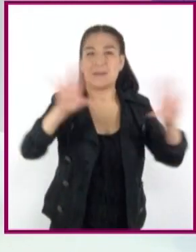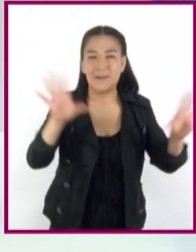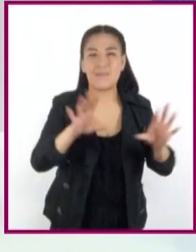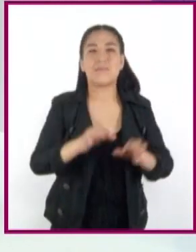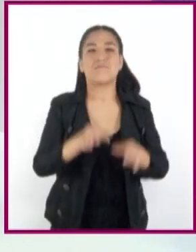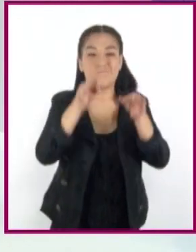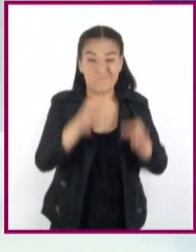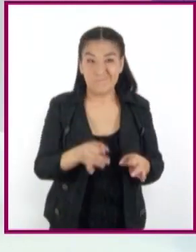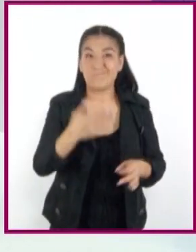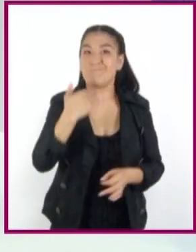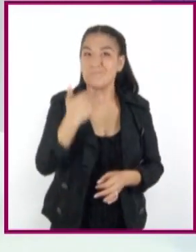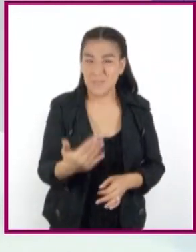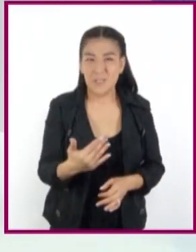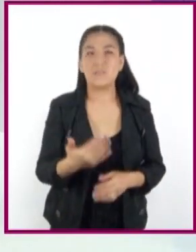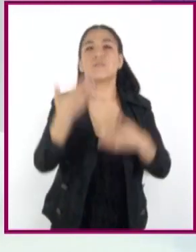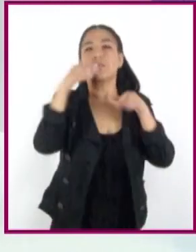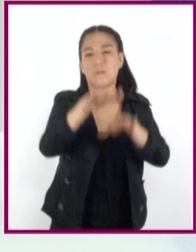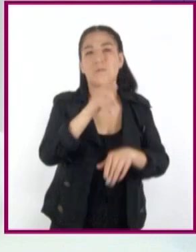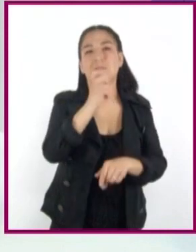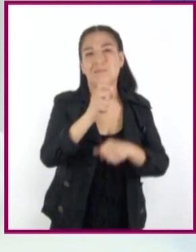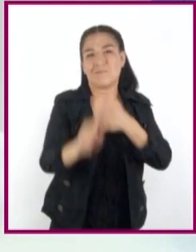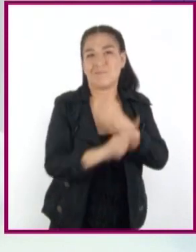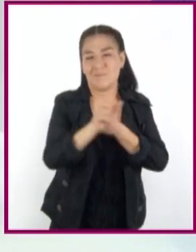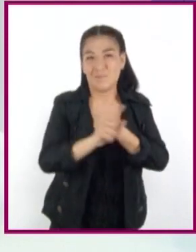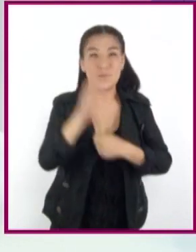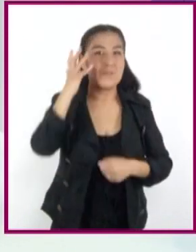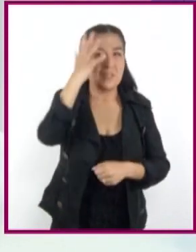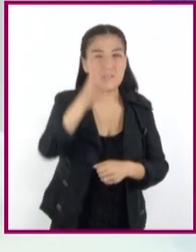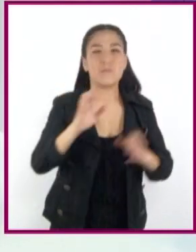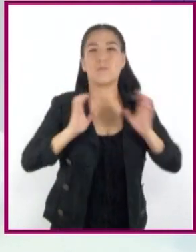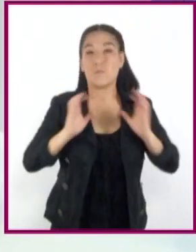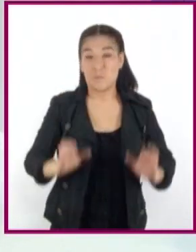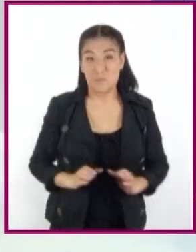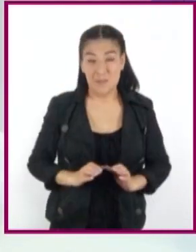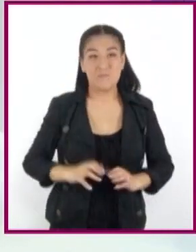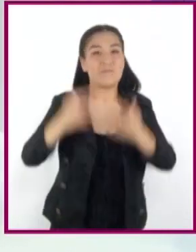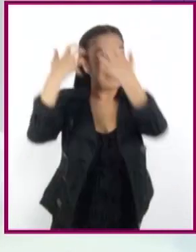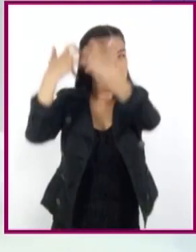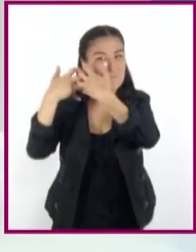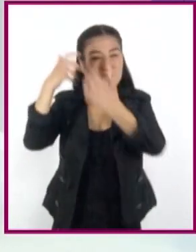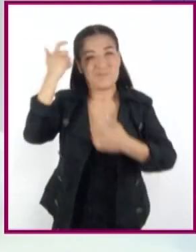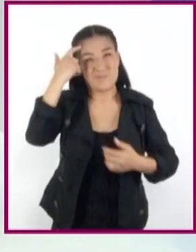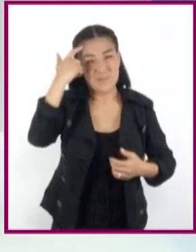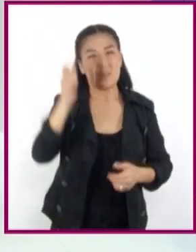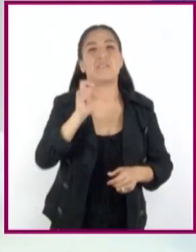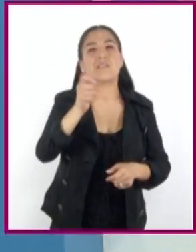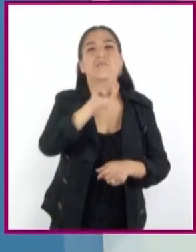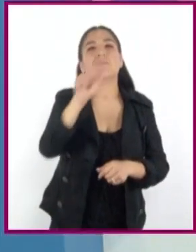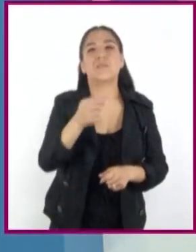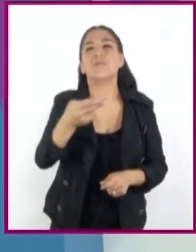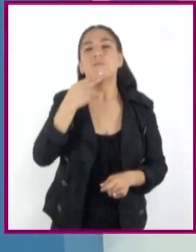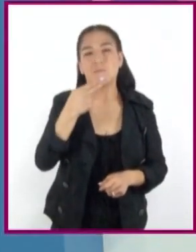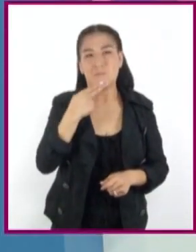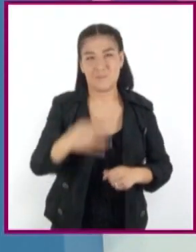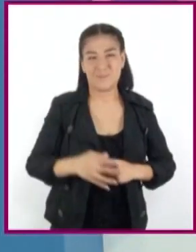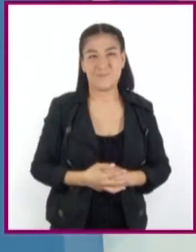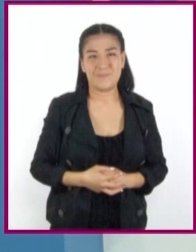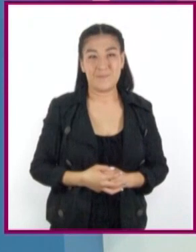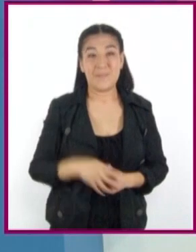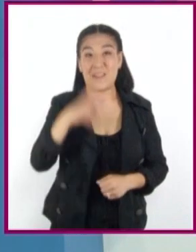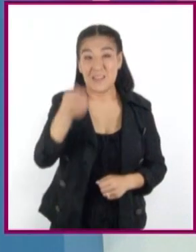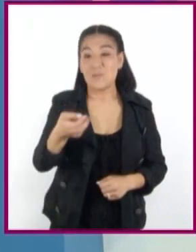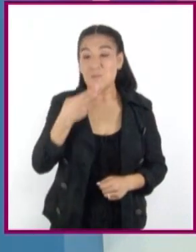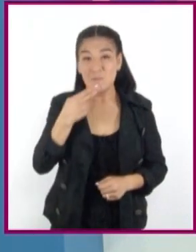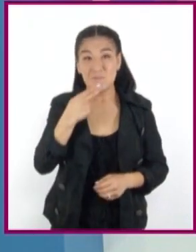y precisa en torno a las consecuencias físicas, mentales y sociales del consumo. El consumo de